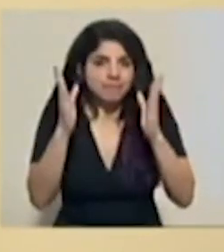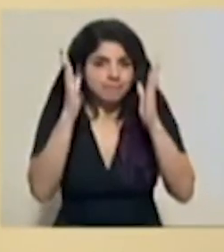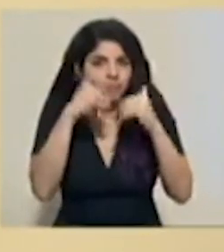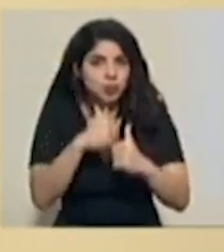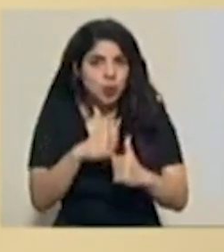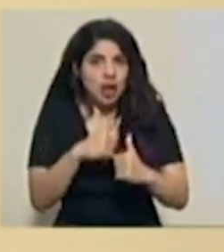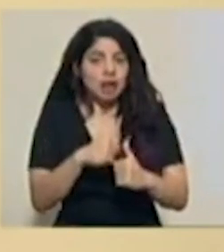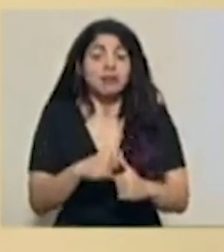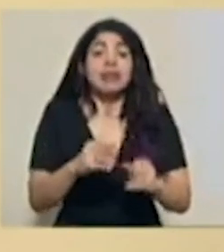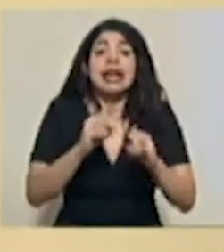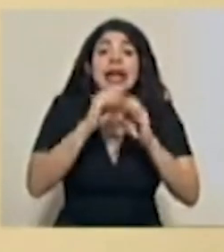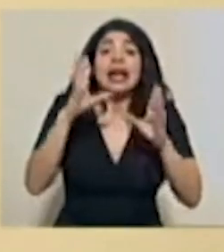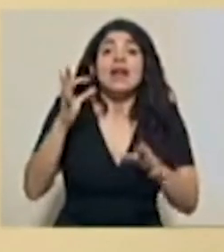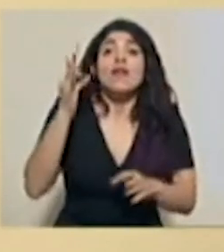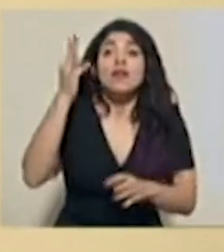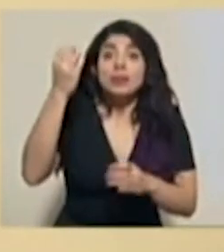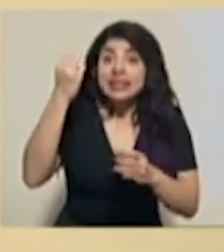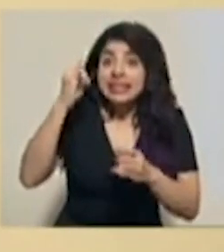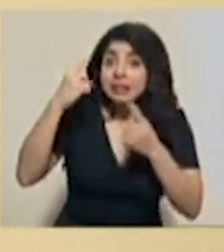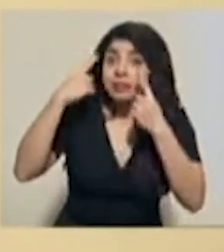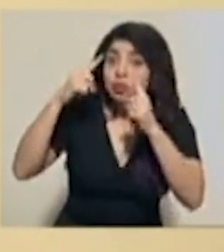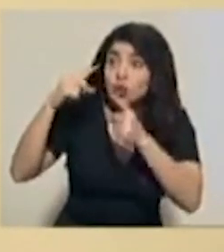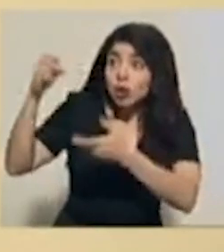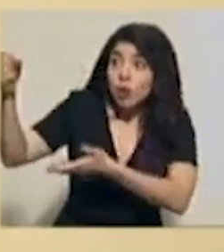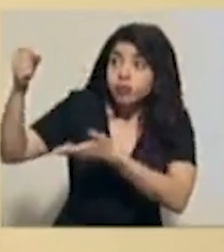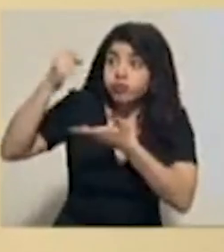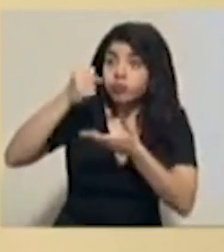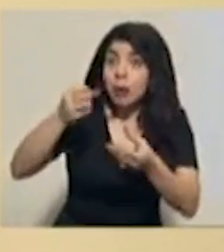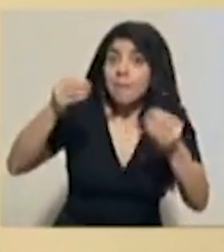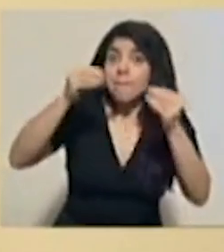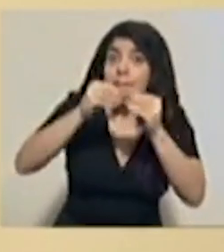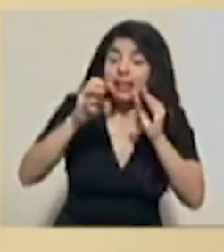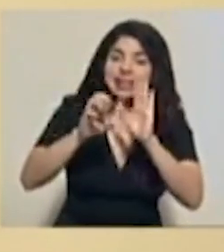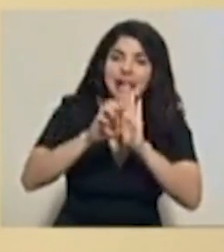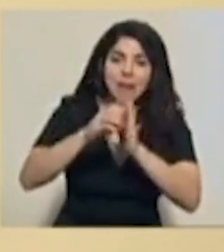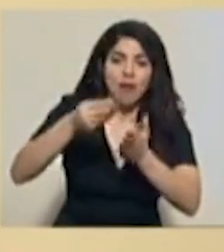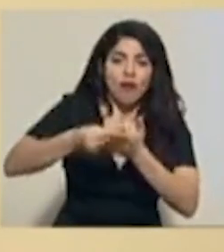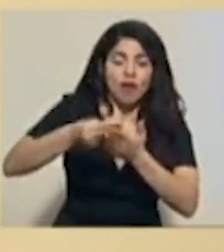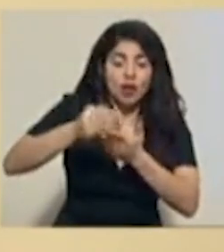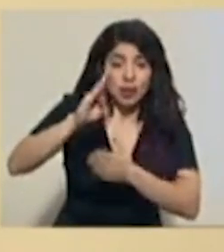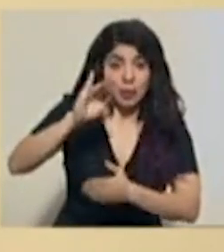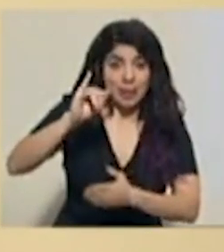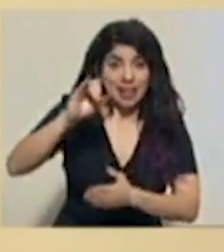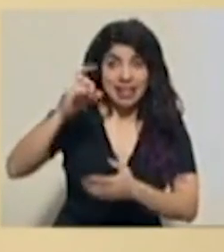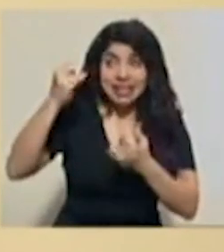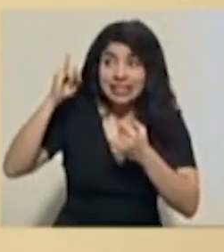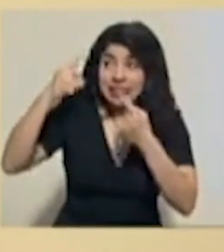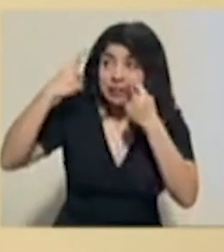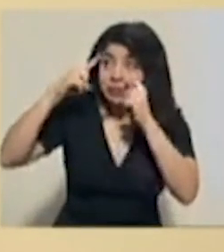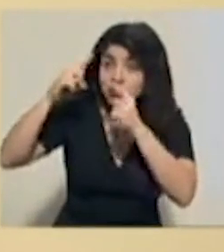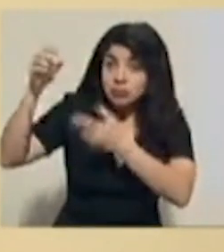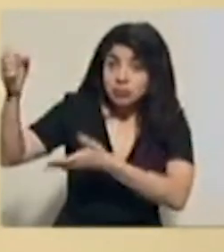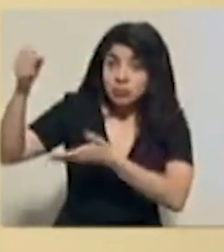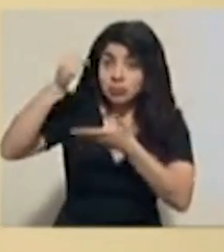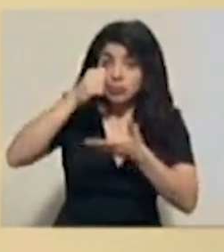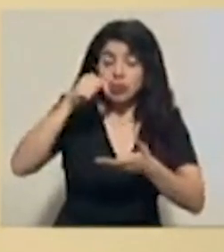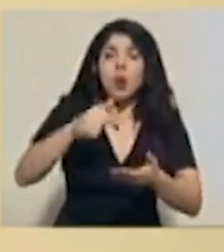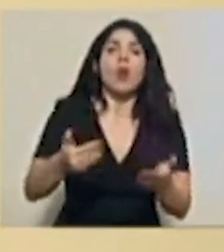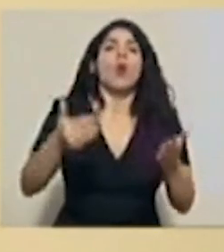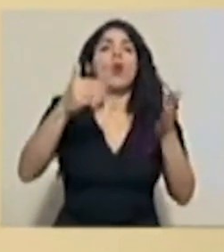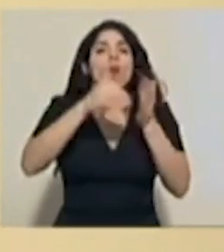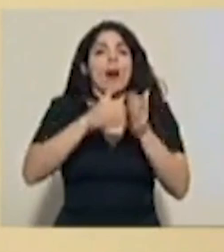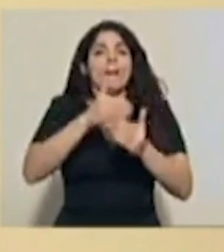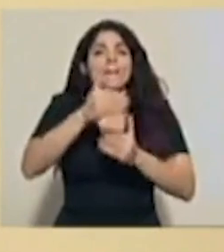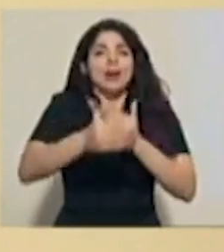en el futuro, si logramos habilitar más recursos, como por ejemplo con los fondos del PID, entonces podríamos retomar el proceso de